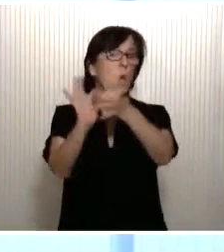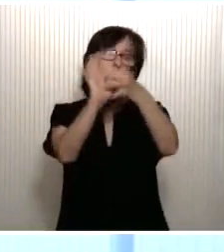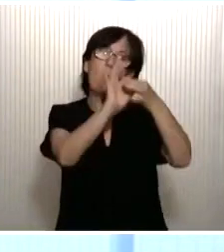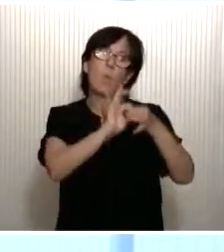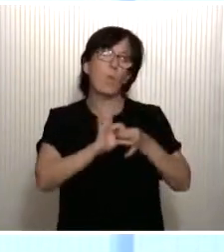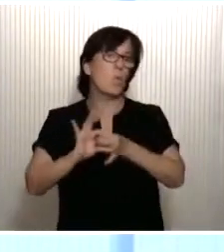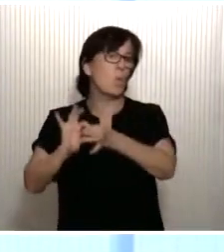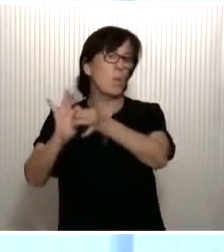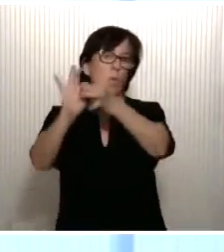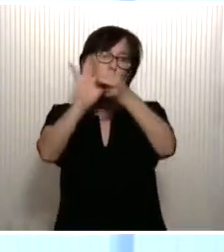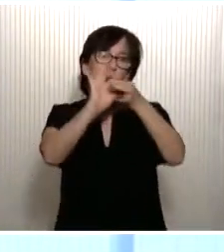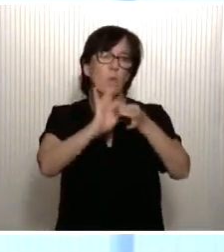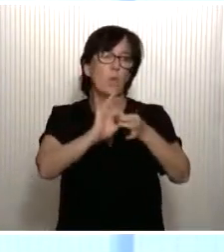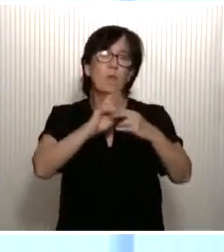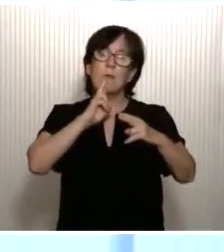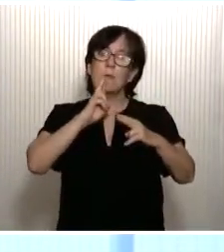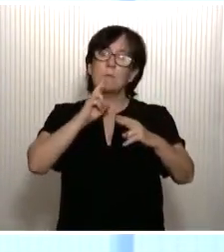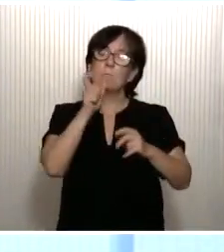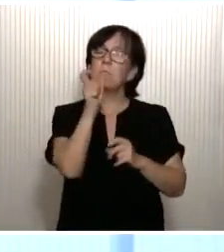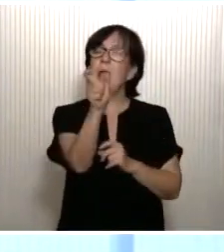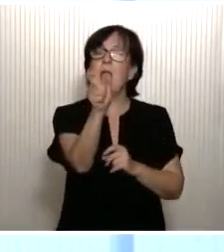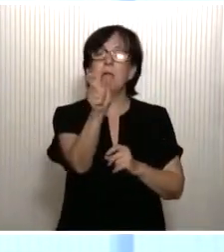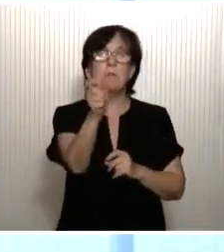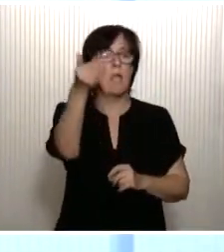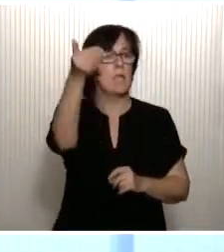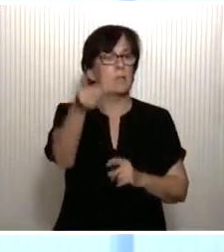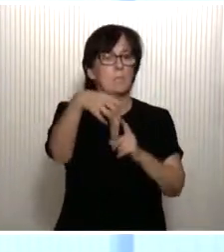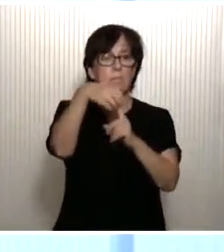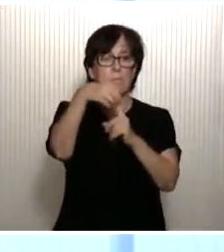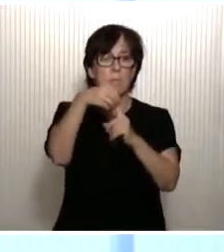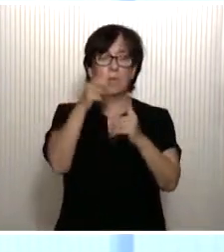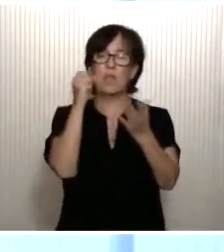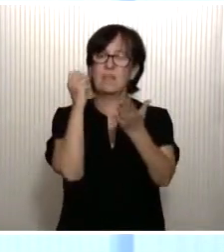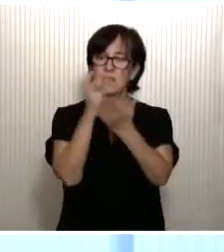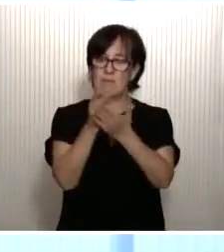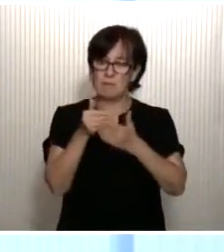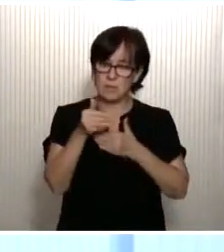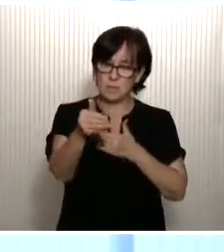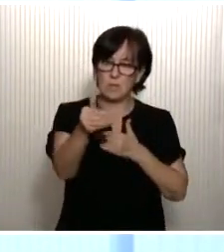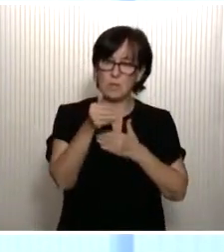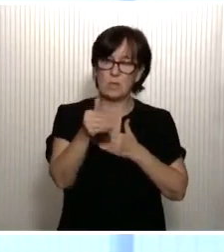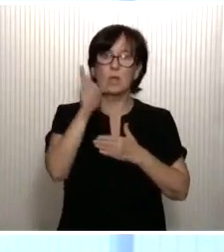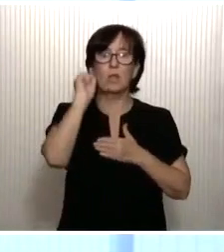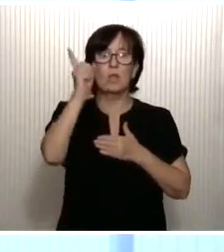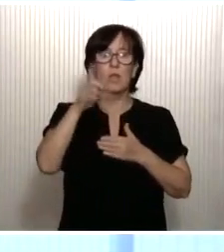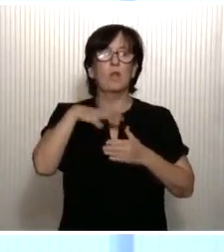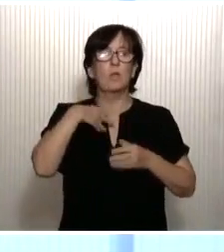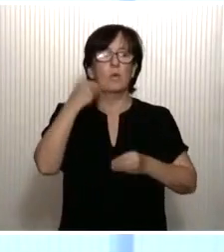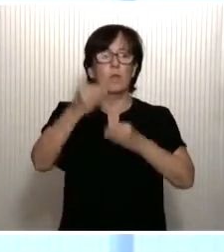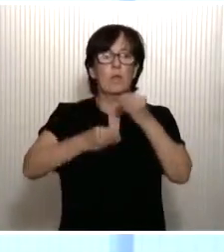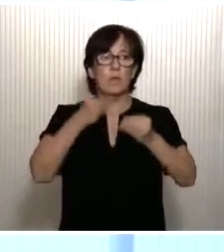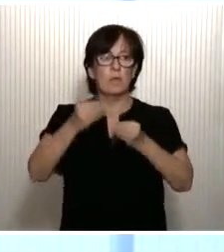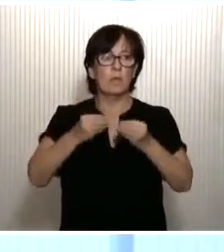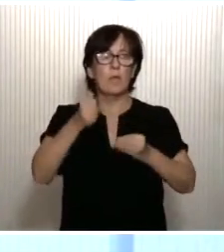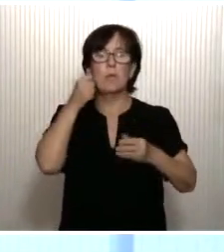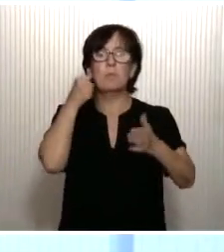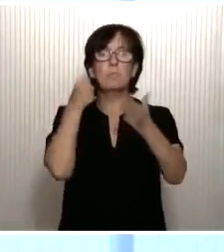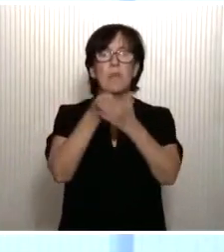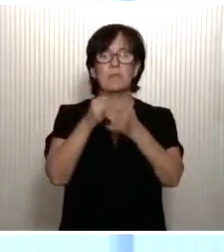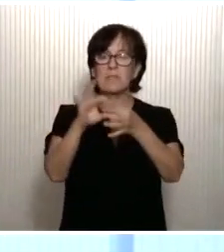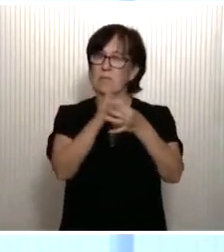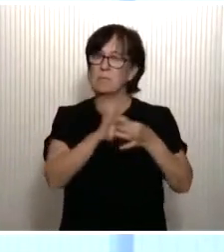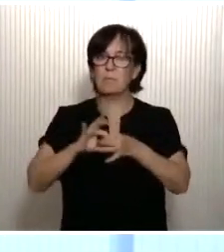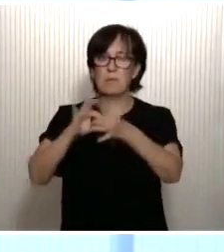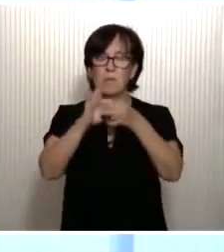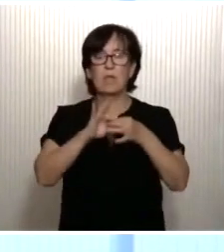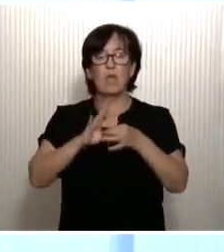Unidad es la palabra clave. El desafío al que nos enfrentamos solo vamos a poder abordarlo con la máxima unidad, si